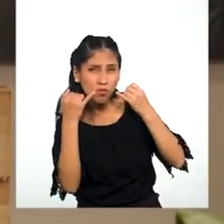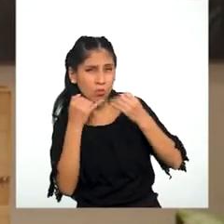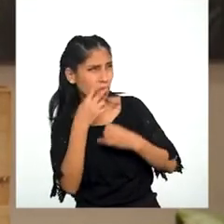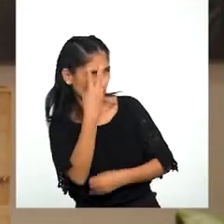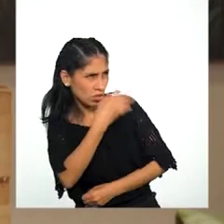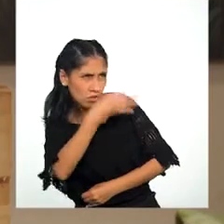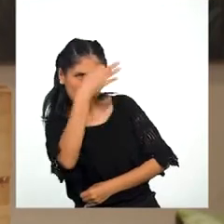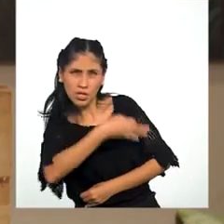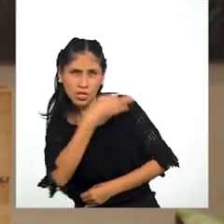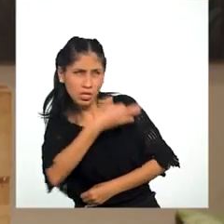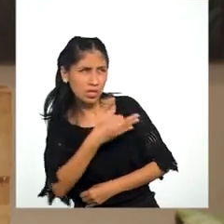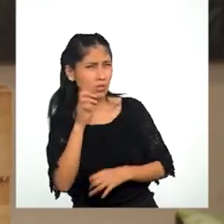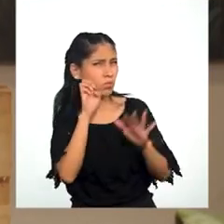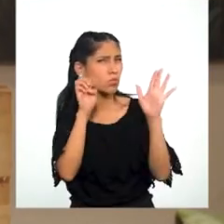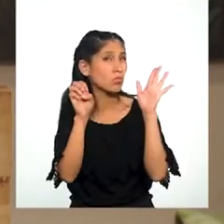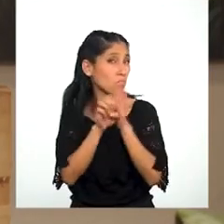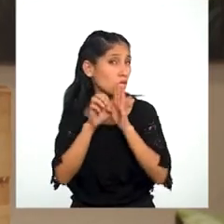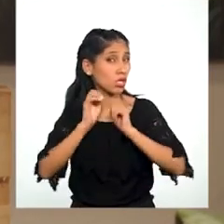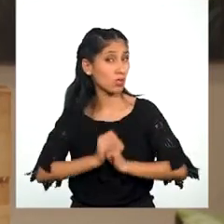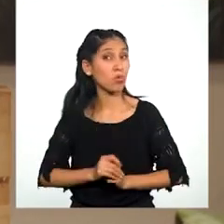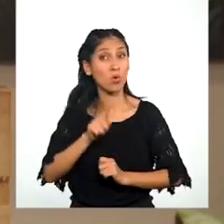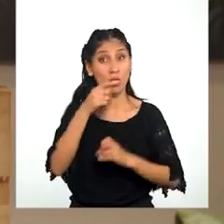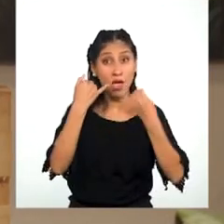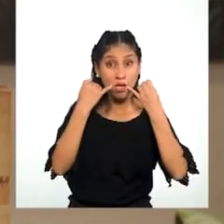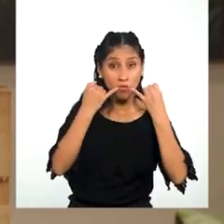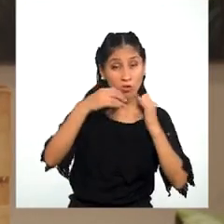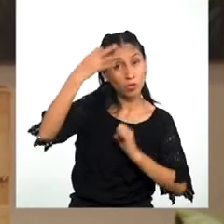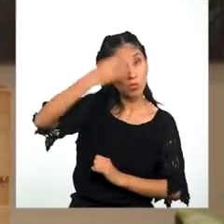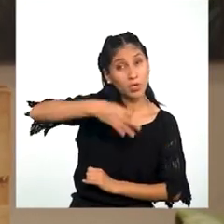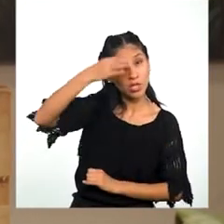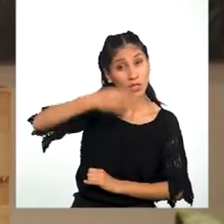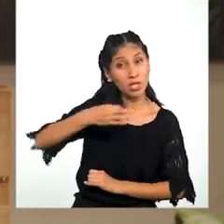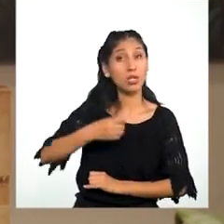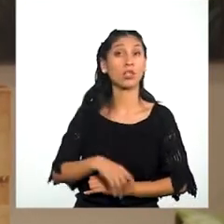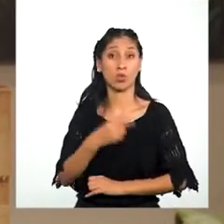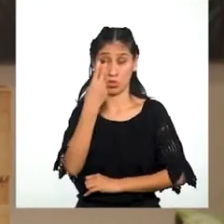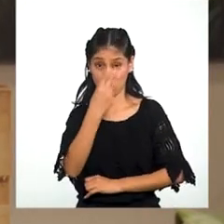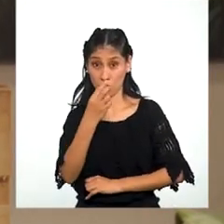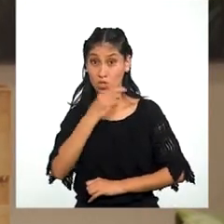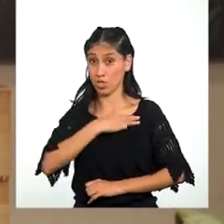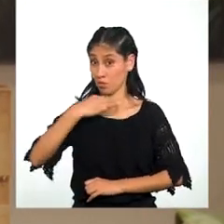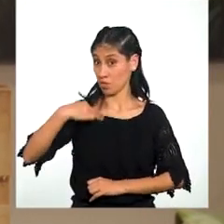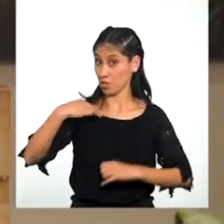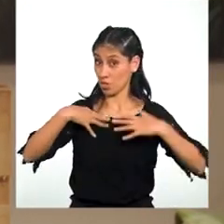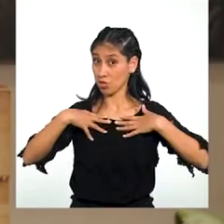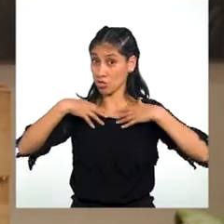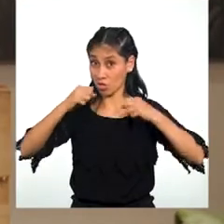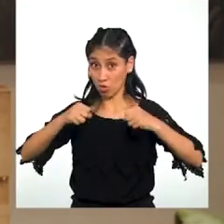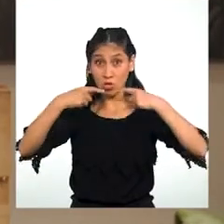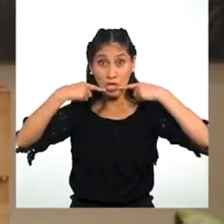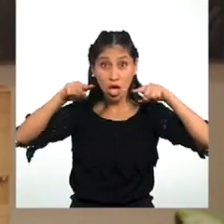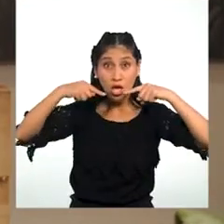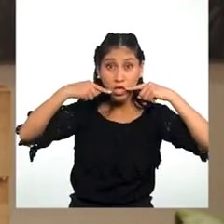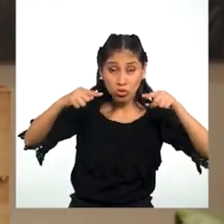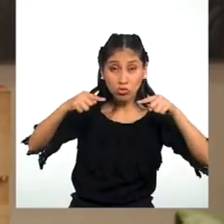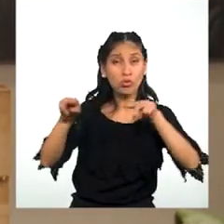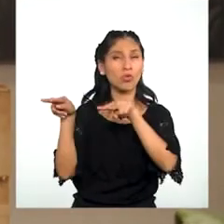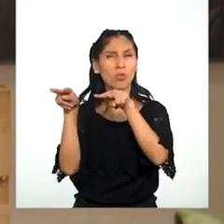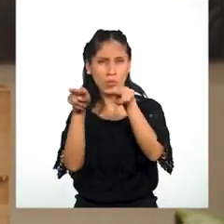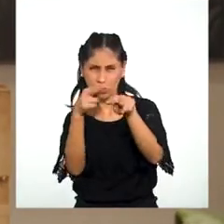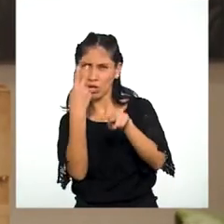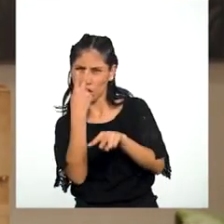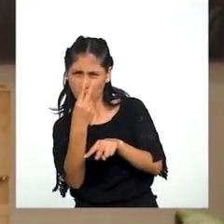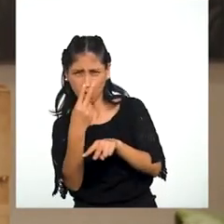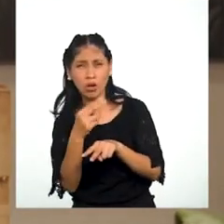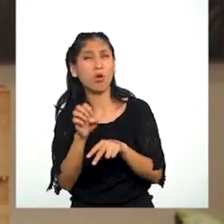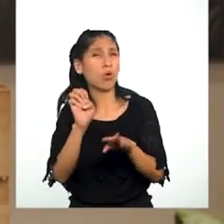y niños Por ejemplo Una fuente confiable Es directamente El ministerio de salud No podemos poner Nuestro cuidado En manos